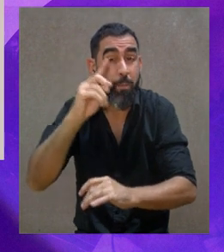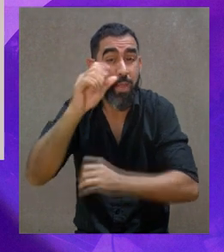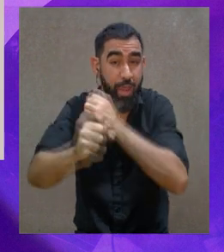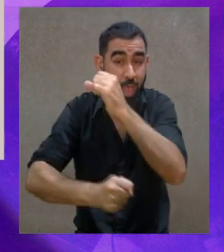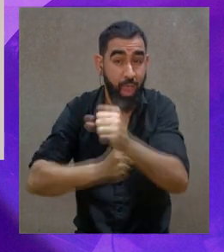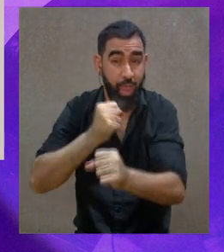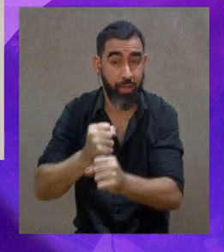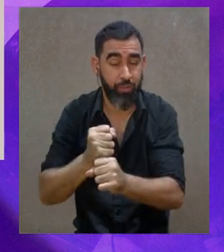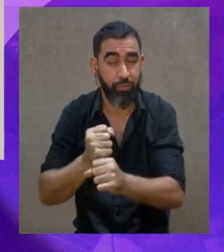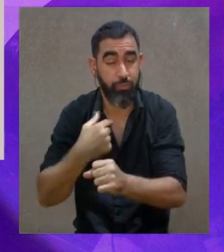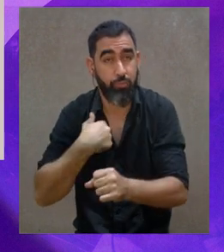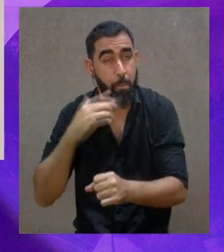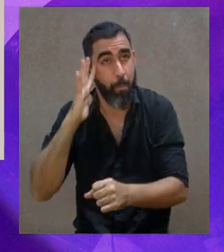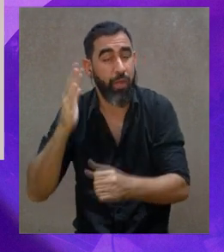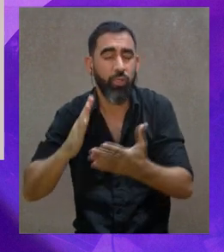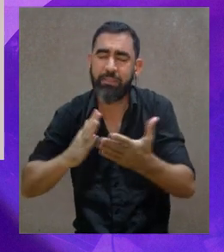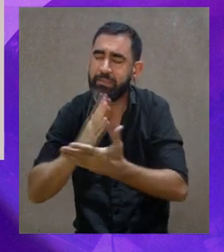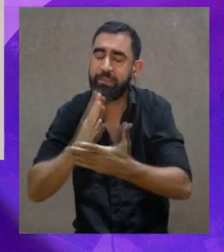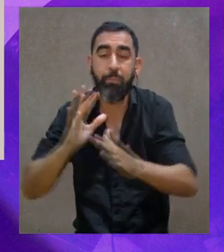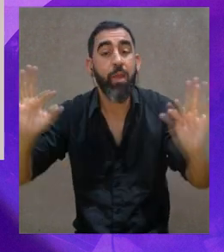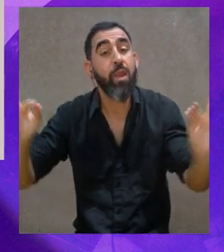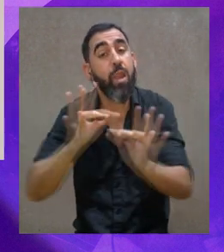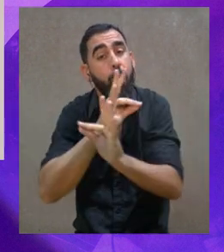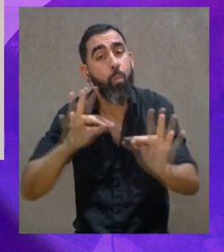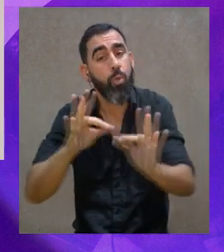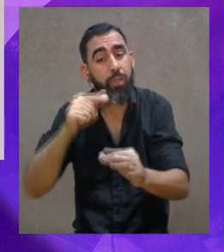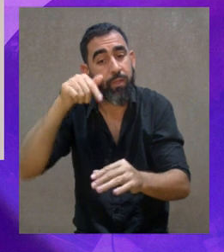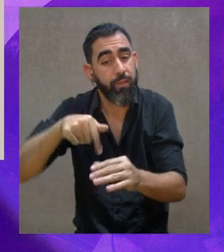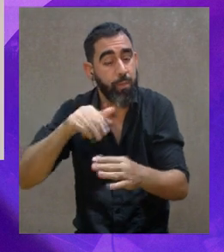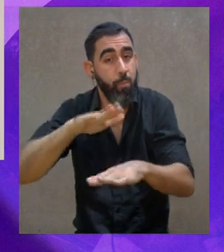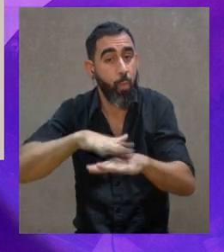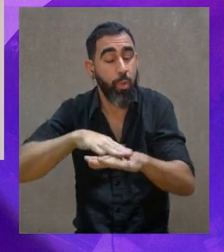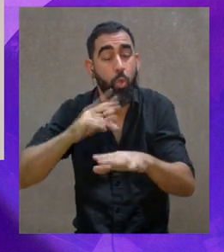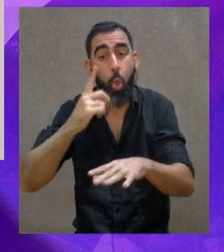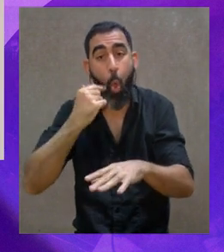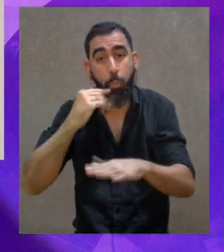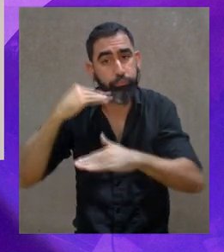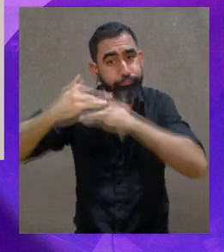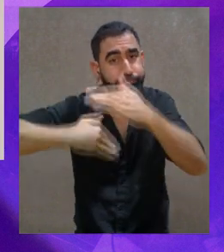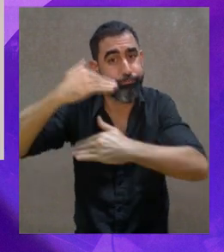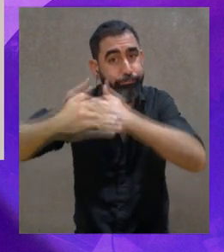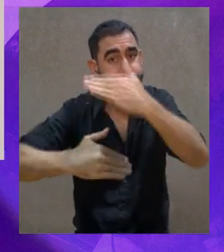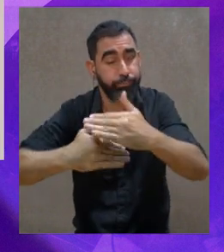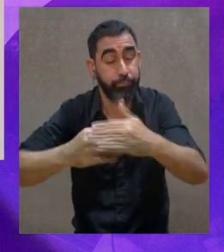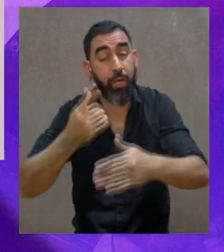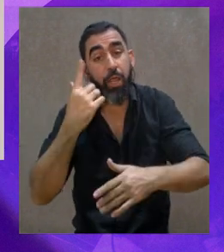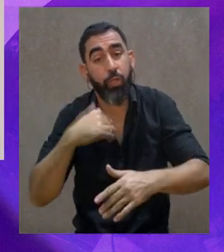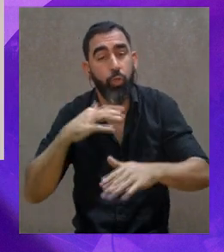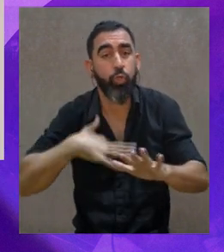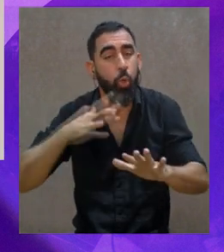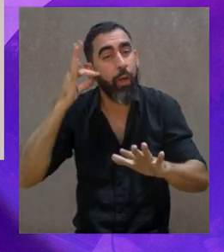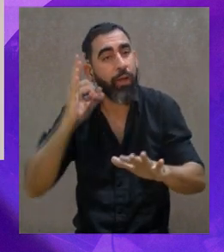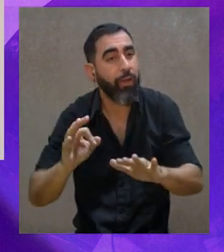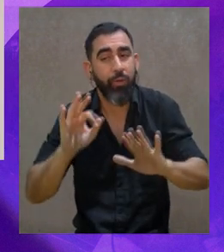esto nos hace pensar que siempre la música estuvo presente en la evolución del hombre. Así que